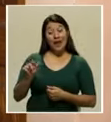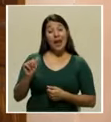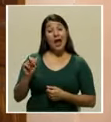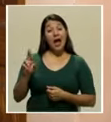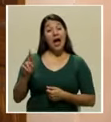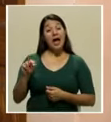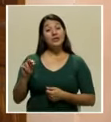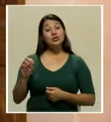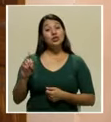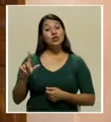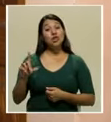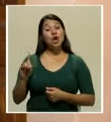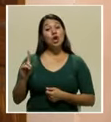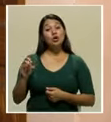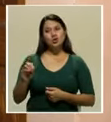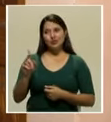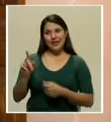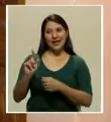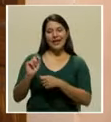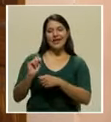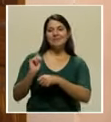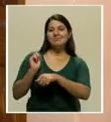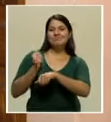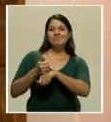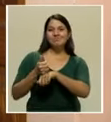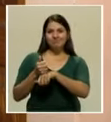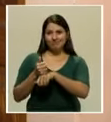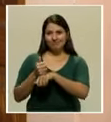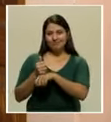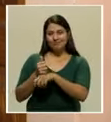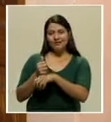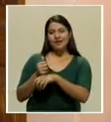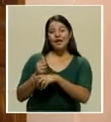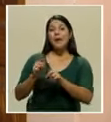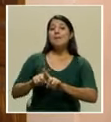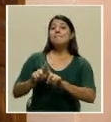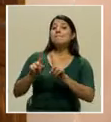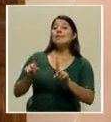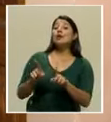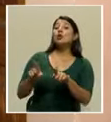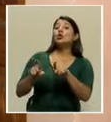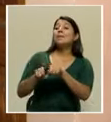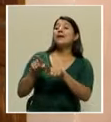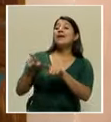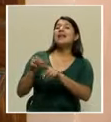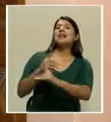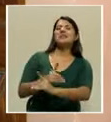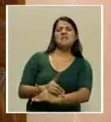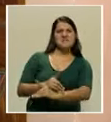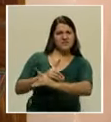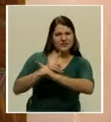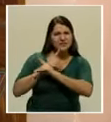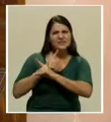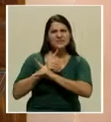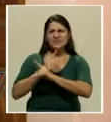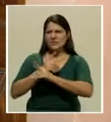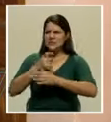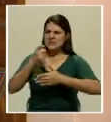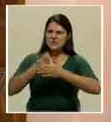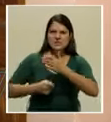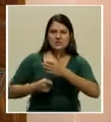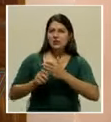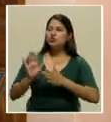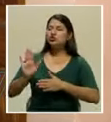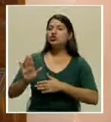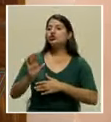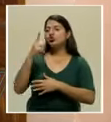es el creador de la criatura, pero también el defensor celoso de su sueño.